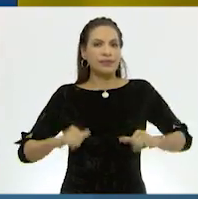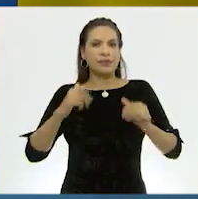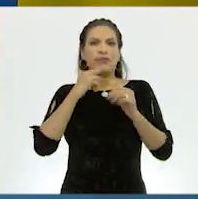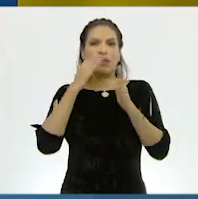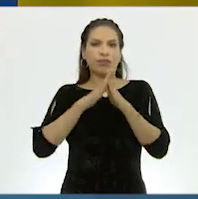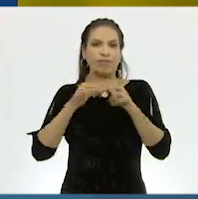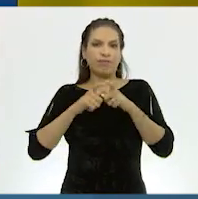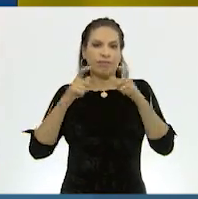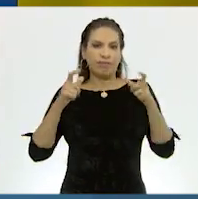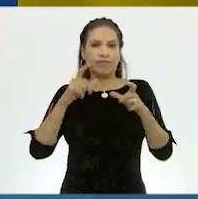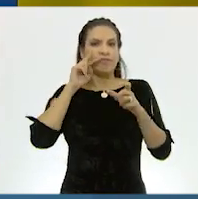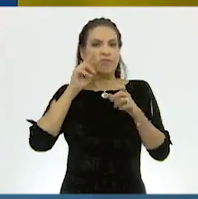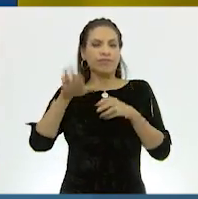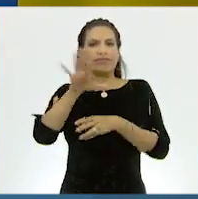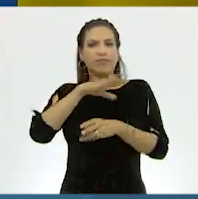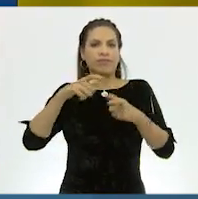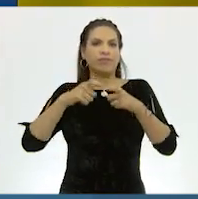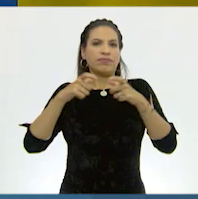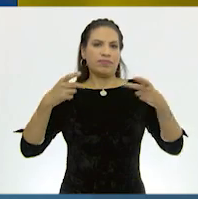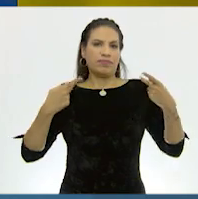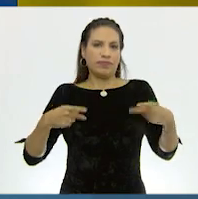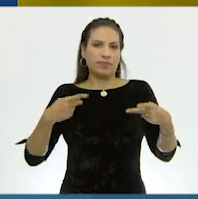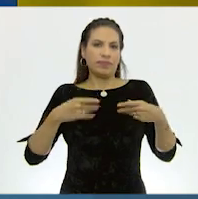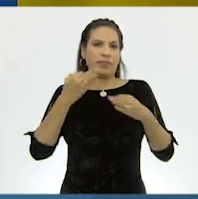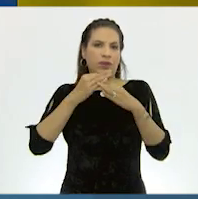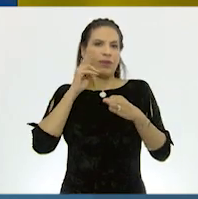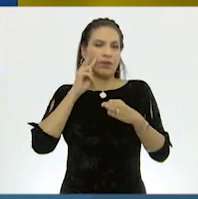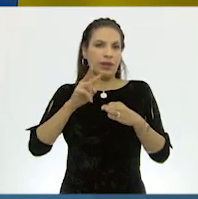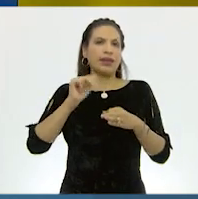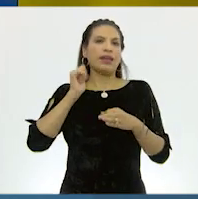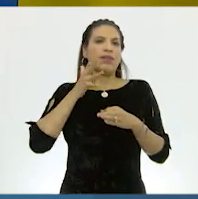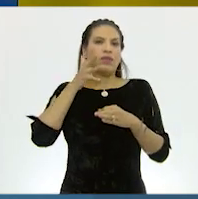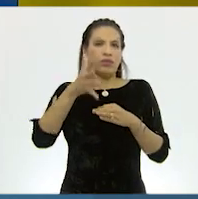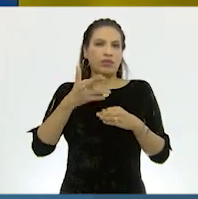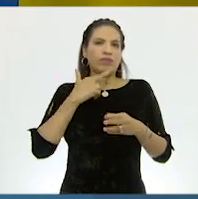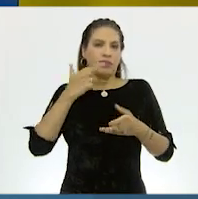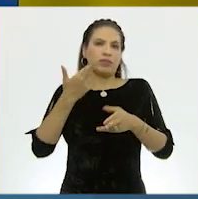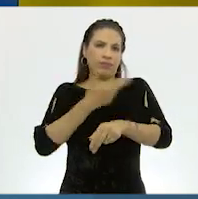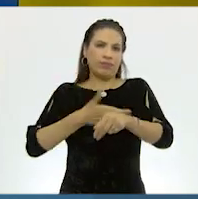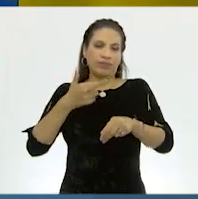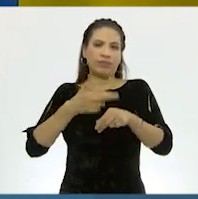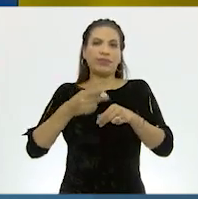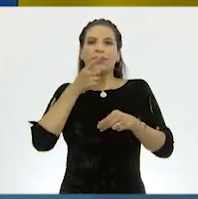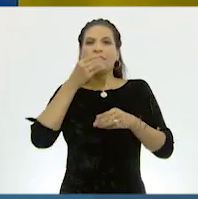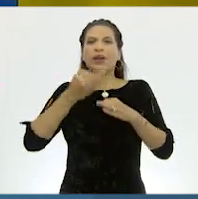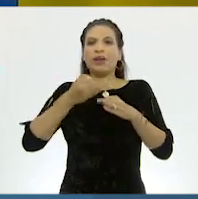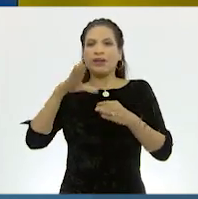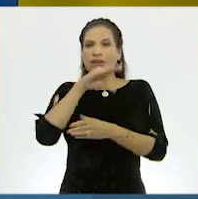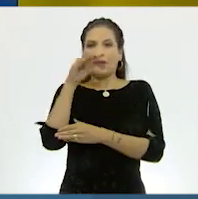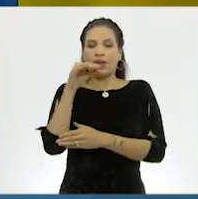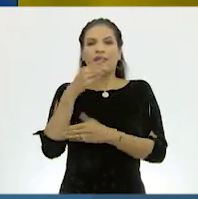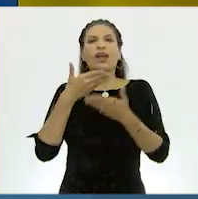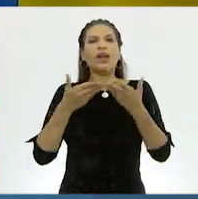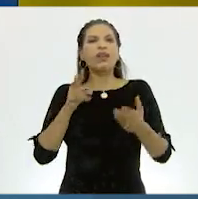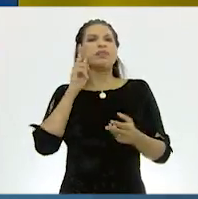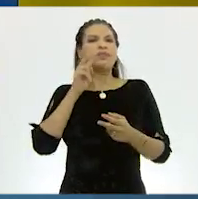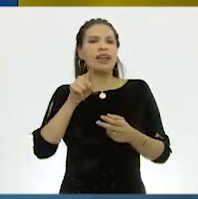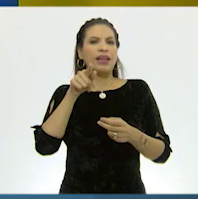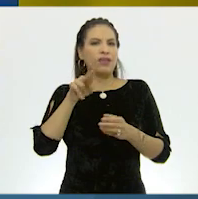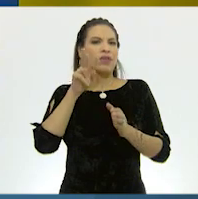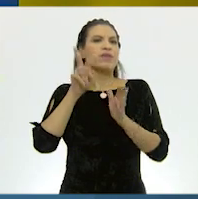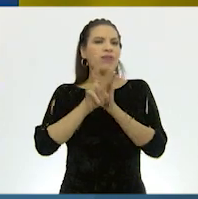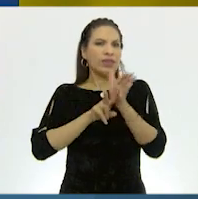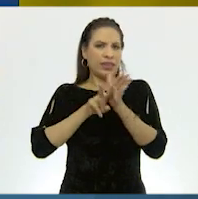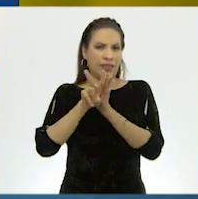crecimiento poblacional que está anunciando. Gracias, Tom, por la aportación. Y los invito a revisar este